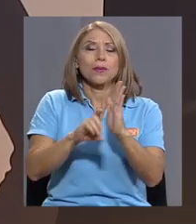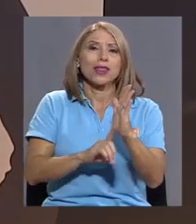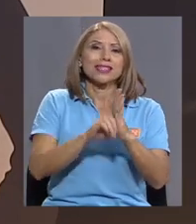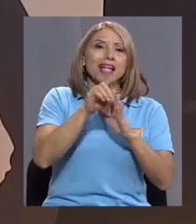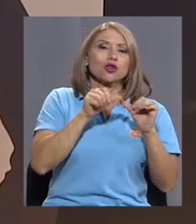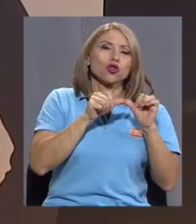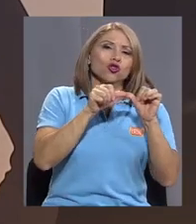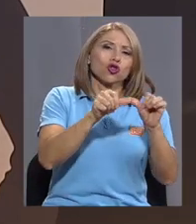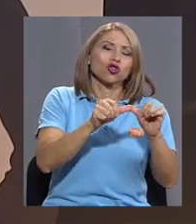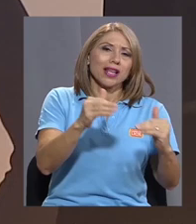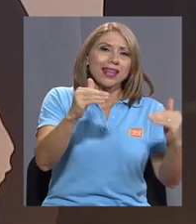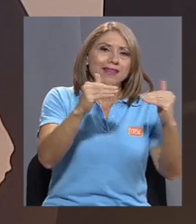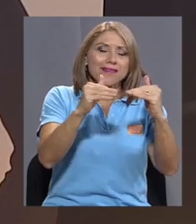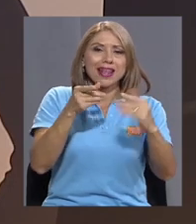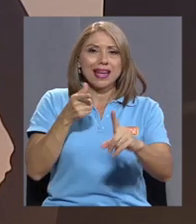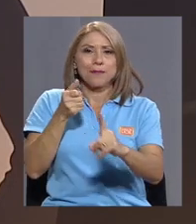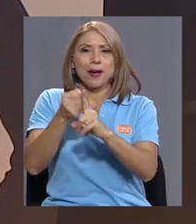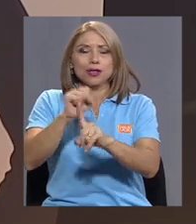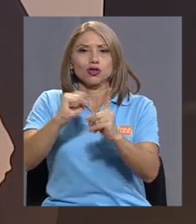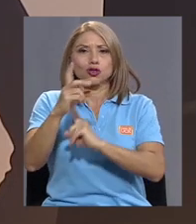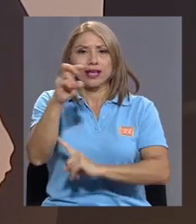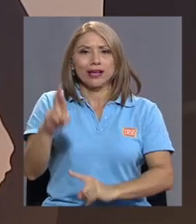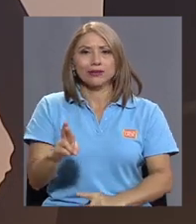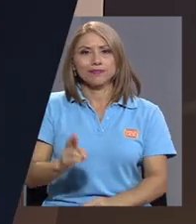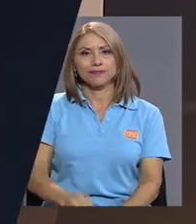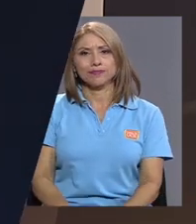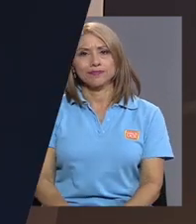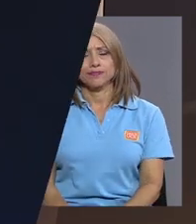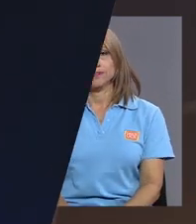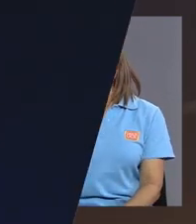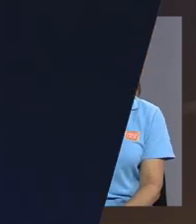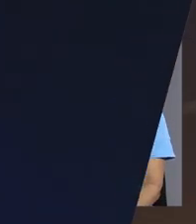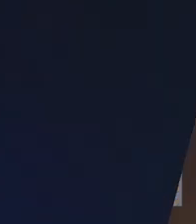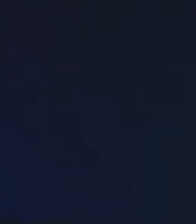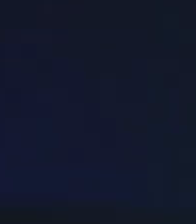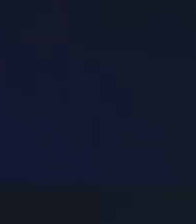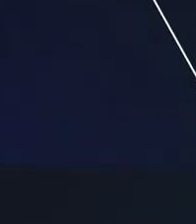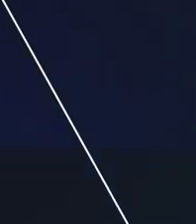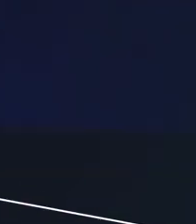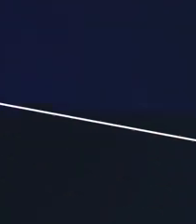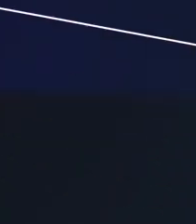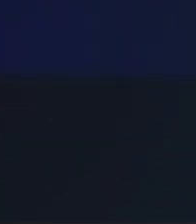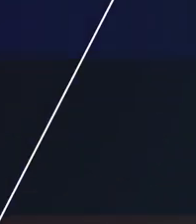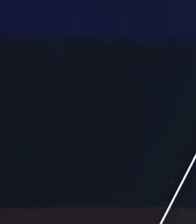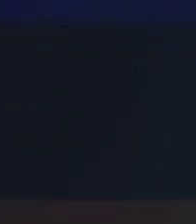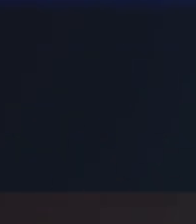sostenible y el impacto en la sociedad costarricense. en un corte.